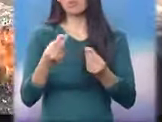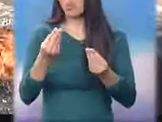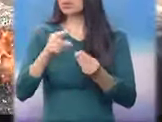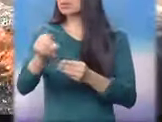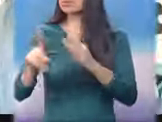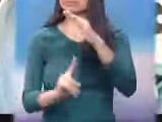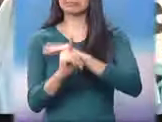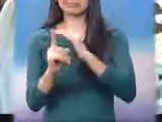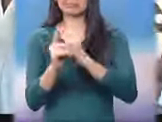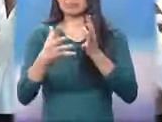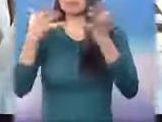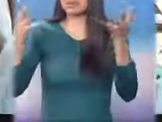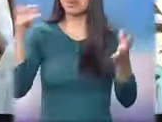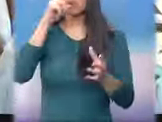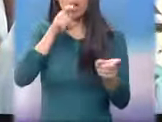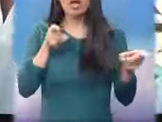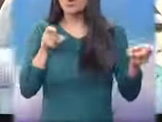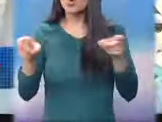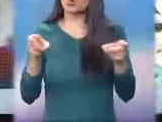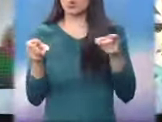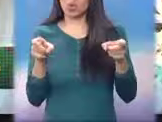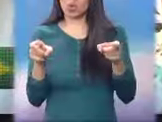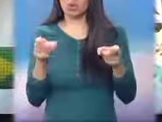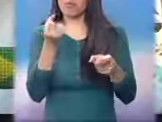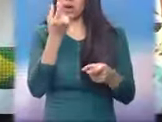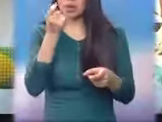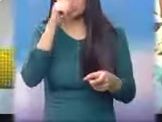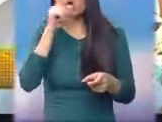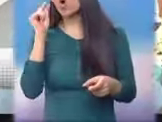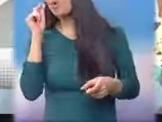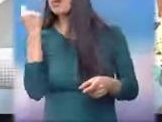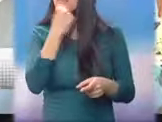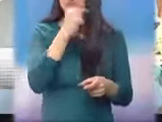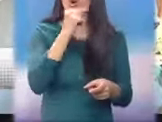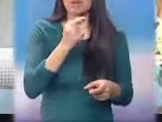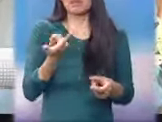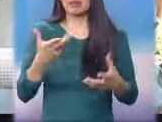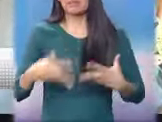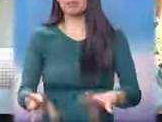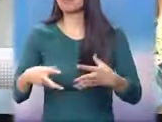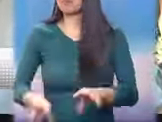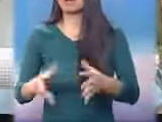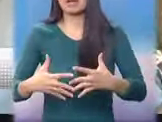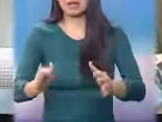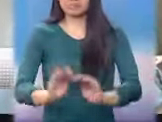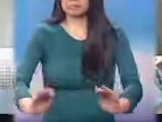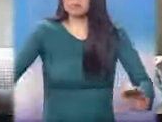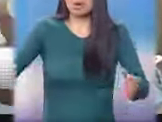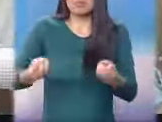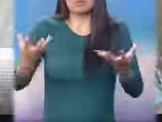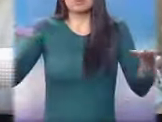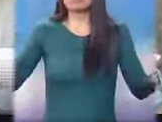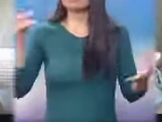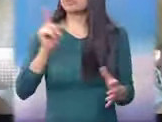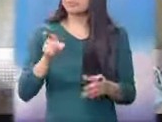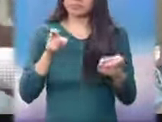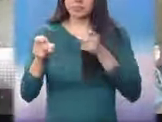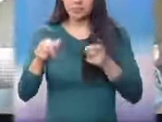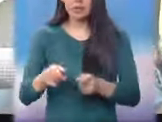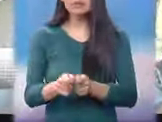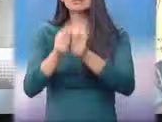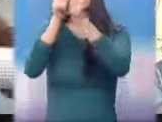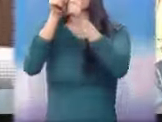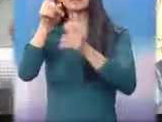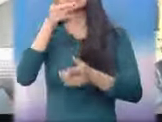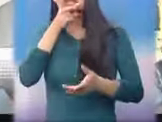muchas personas. No nos controlamos, no se controla el hombre y la mujer para tener muchos niños, entonces a través de la ceremonia se